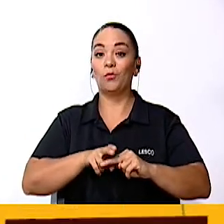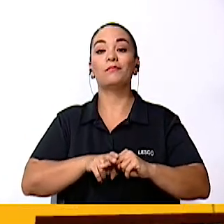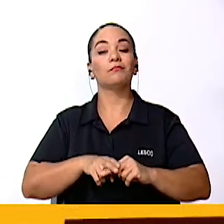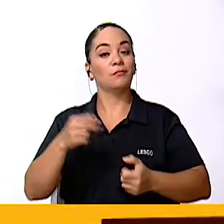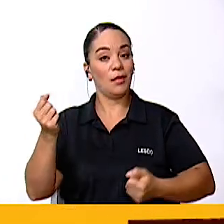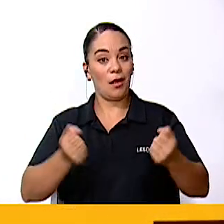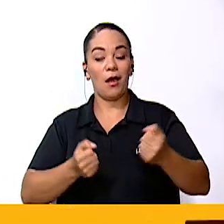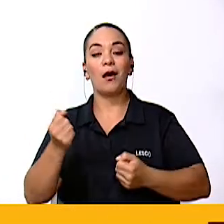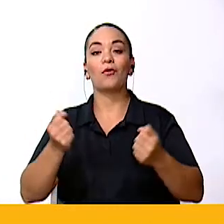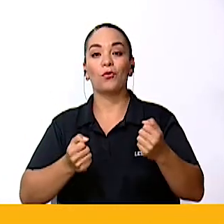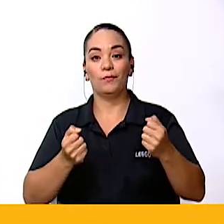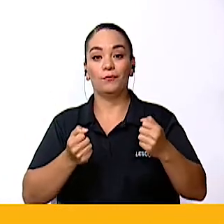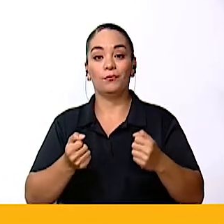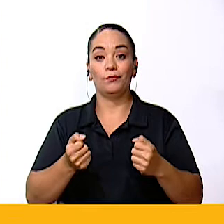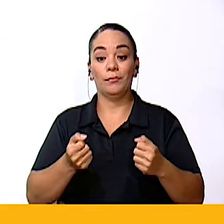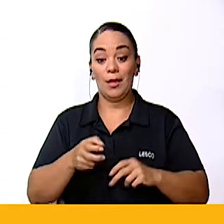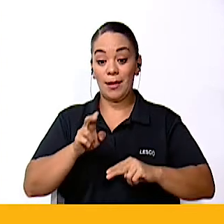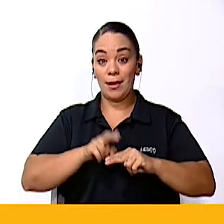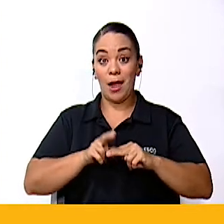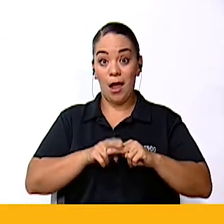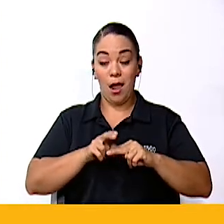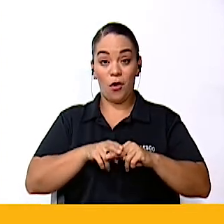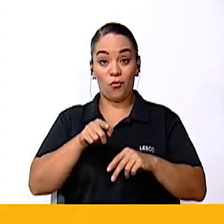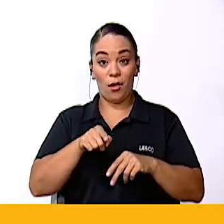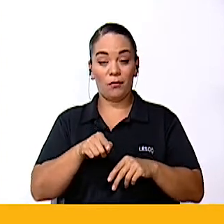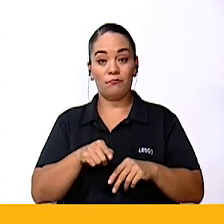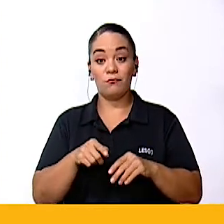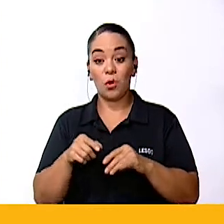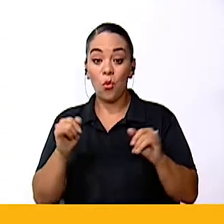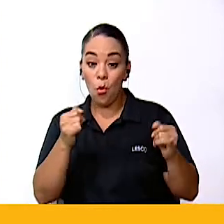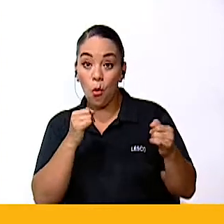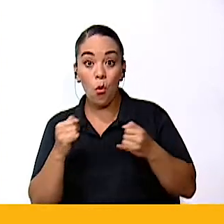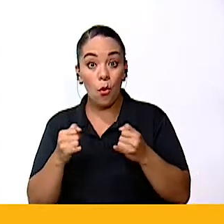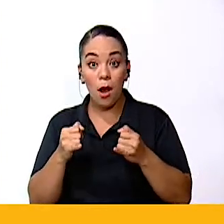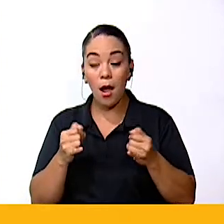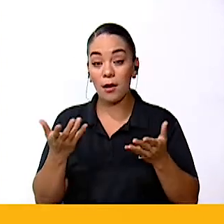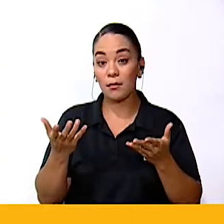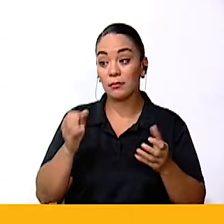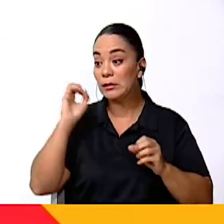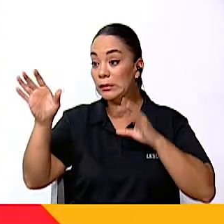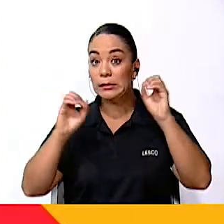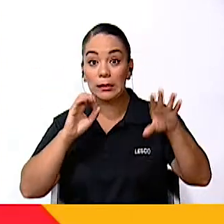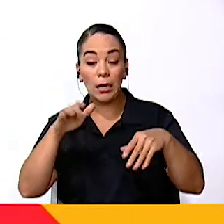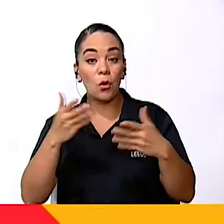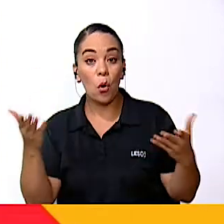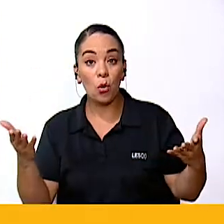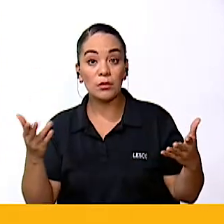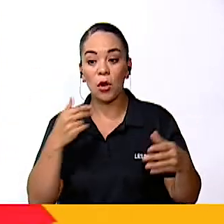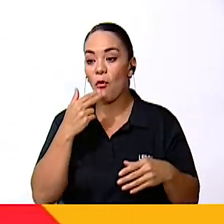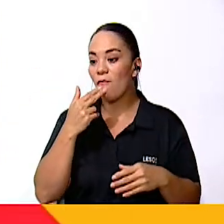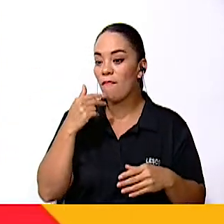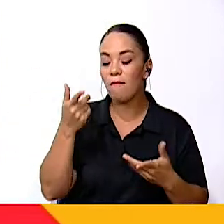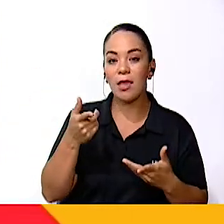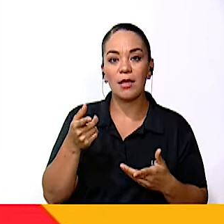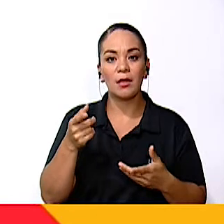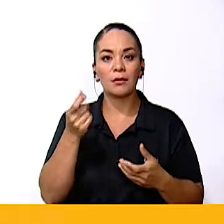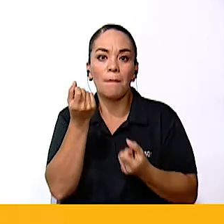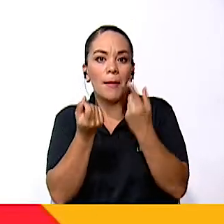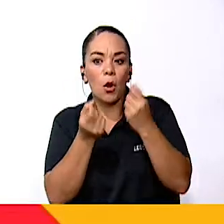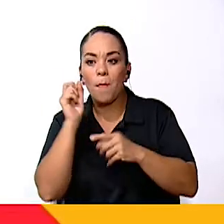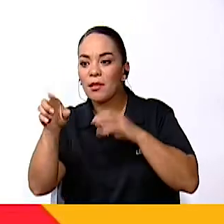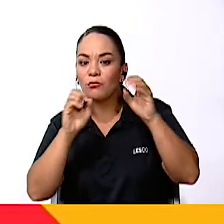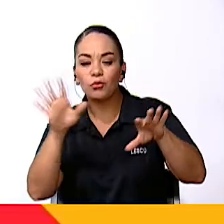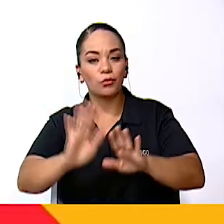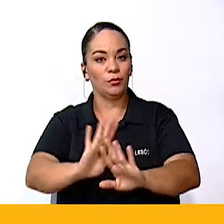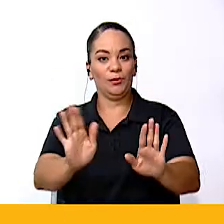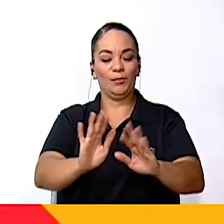Si estamos en un carro particular evita jugar o tirar cosas como confites o palomitas u otras